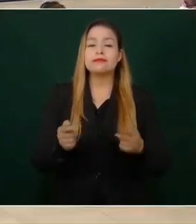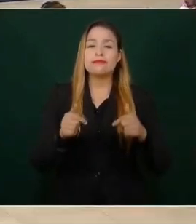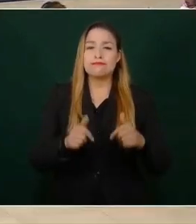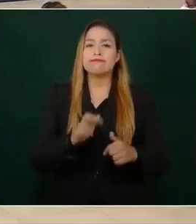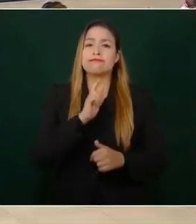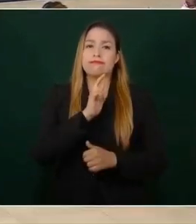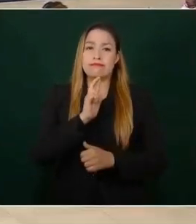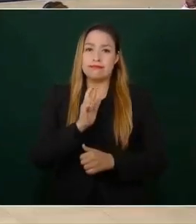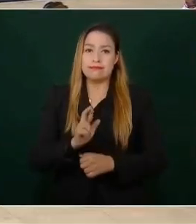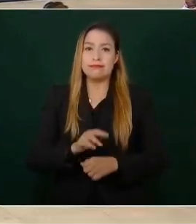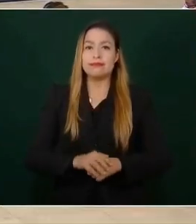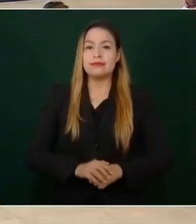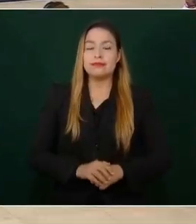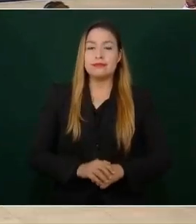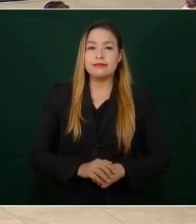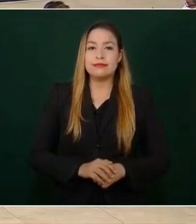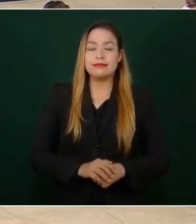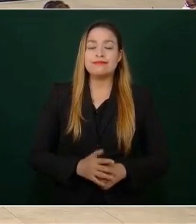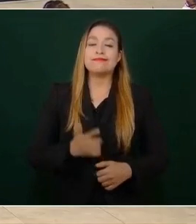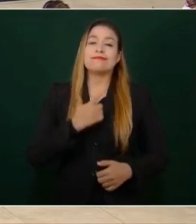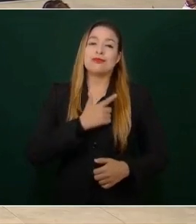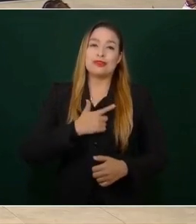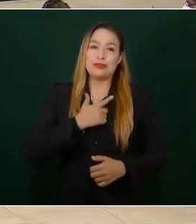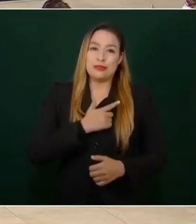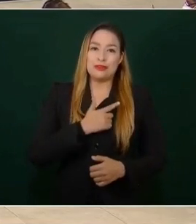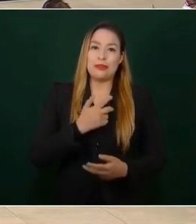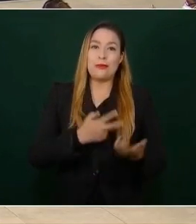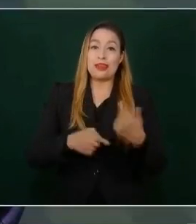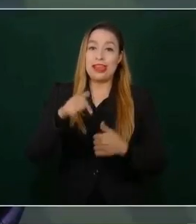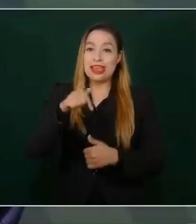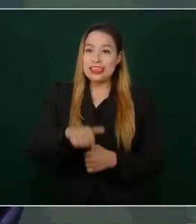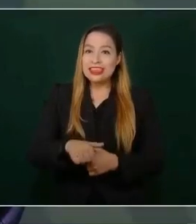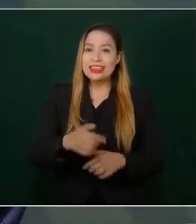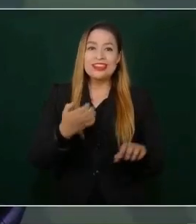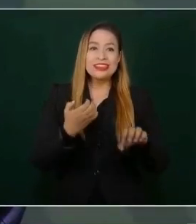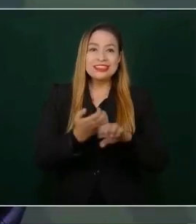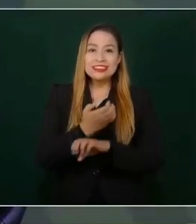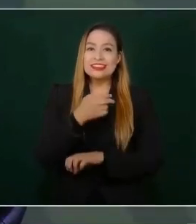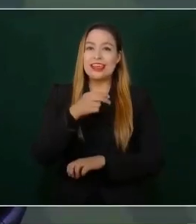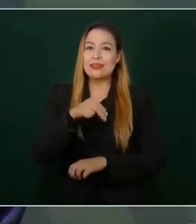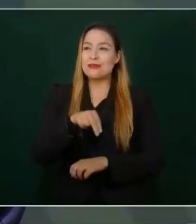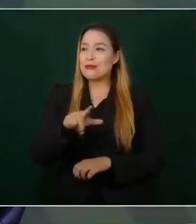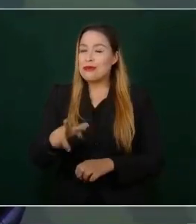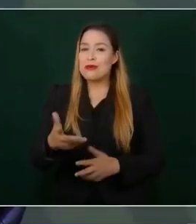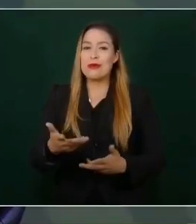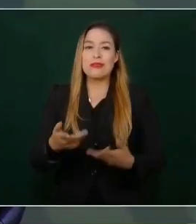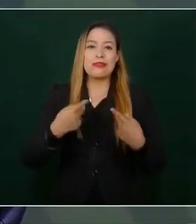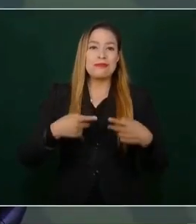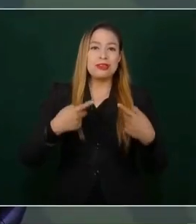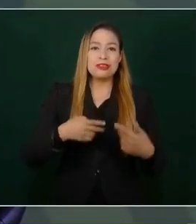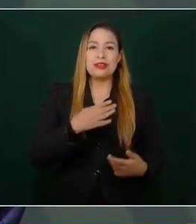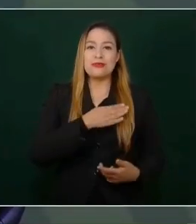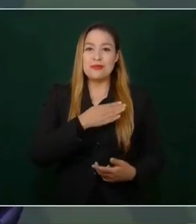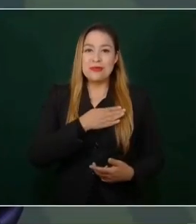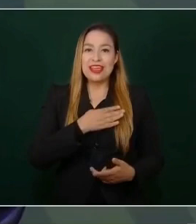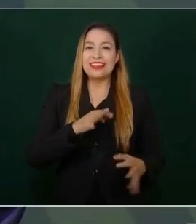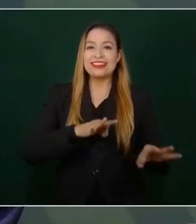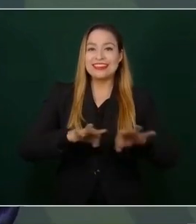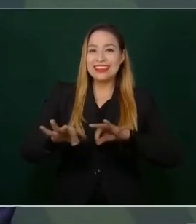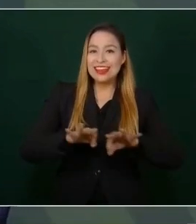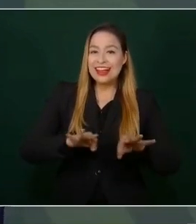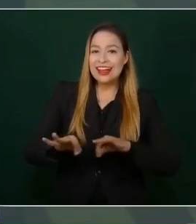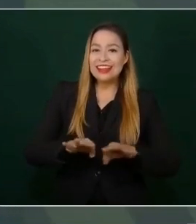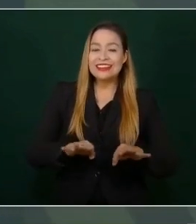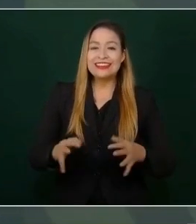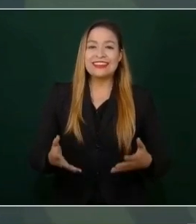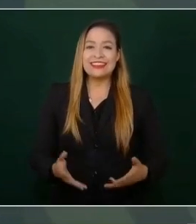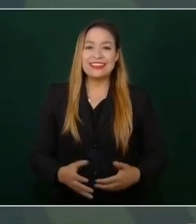mucho gusto, repito, estar aquí, en este estado de gente buena, de gente trabajadora, de gente